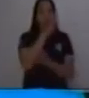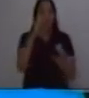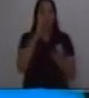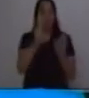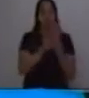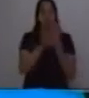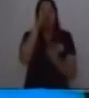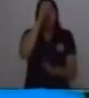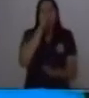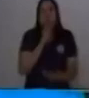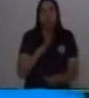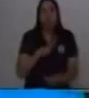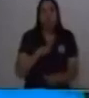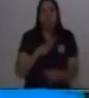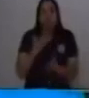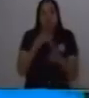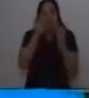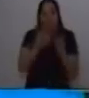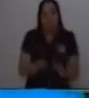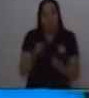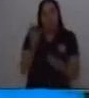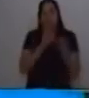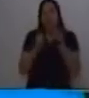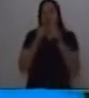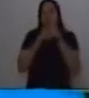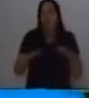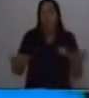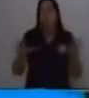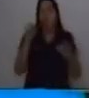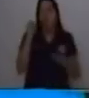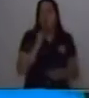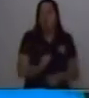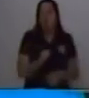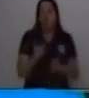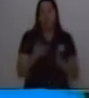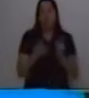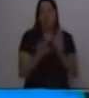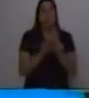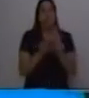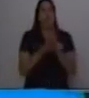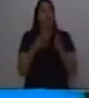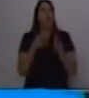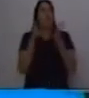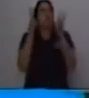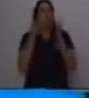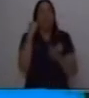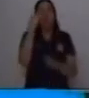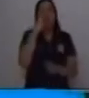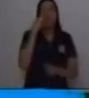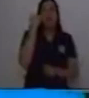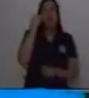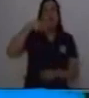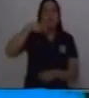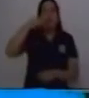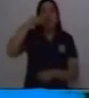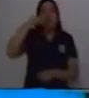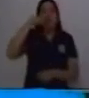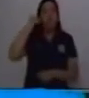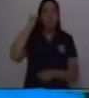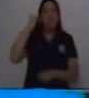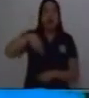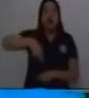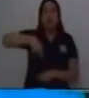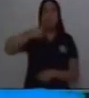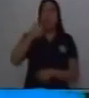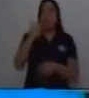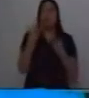Carece de sujeto y están formadas por sintagmas del predicado. cuando hablamos de sintagmas, es el grupo de palabras que le van